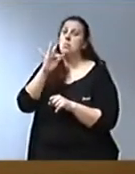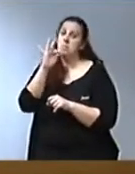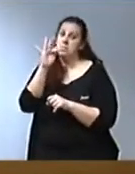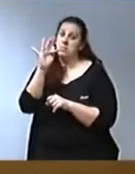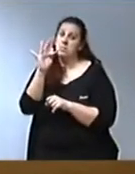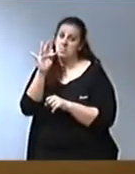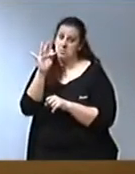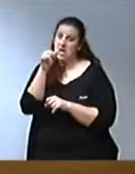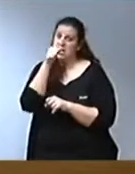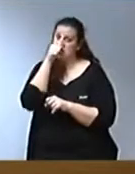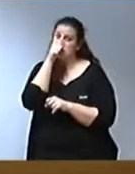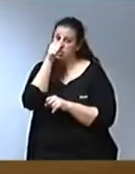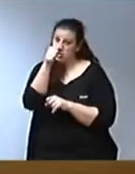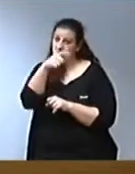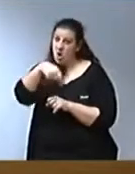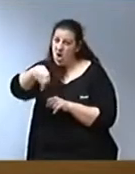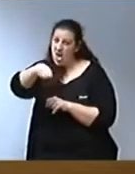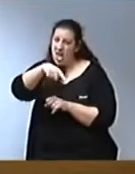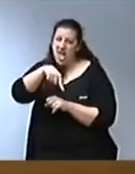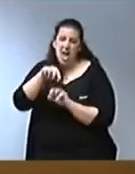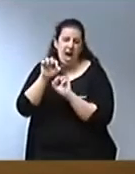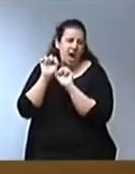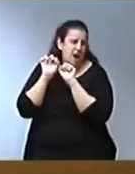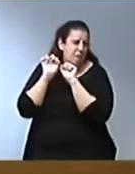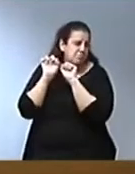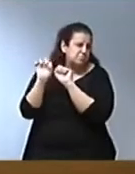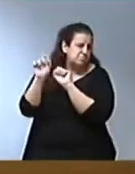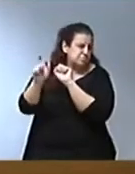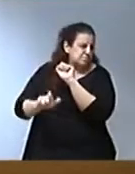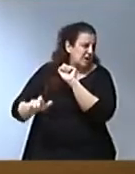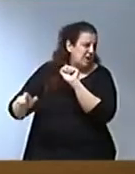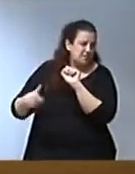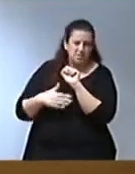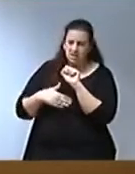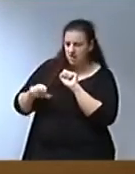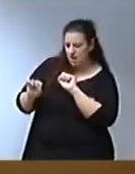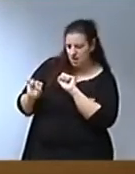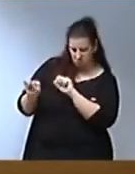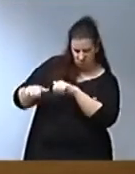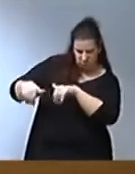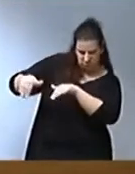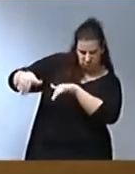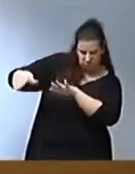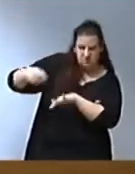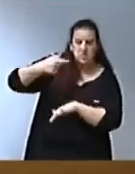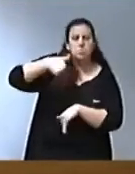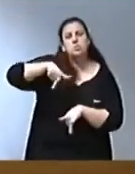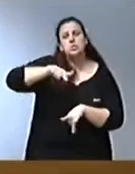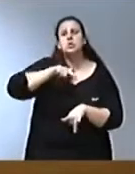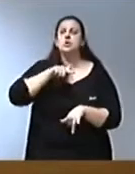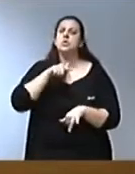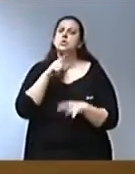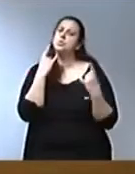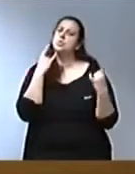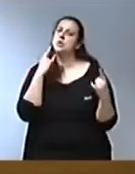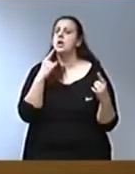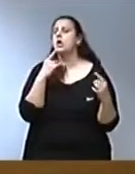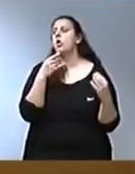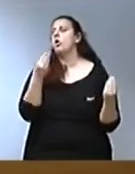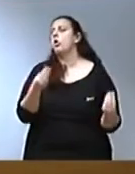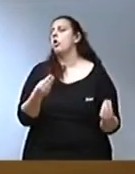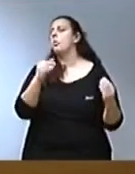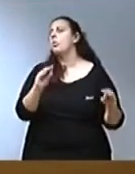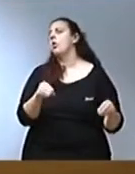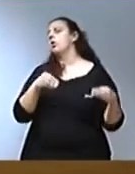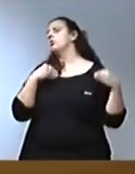ultracionaristas del PSPV. Ustedes están ahí a la soca, vais el teulat, en la manteta, tapa ets, diguen que